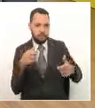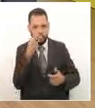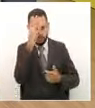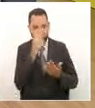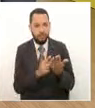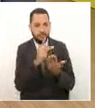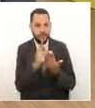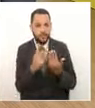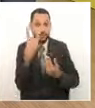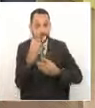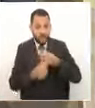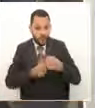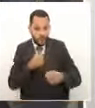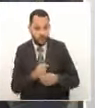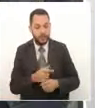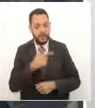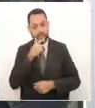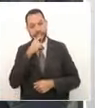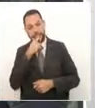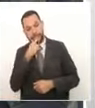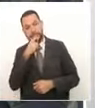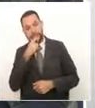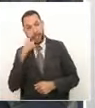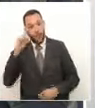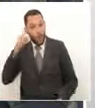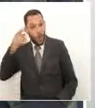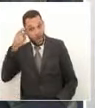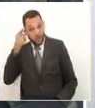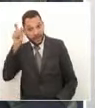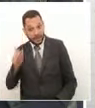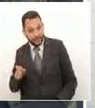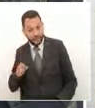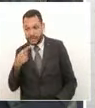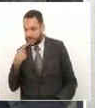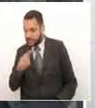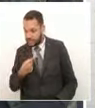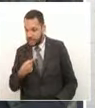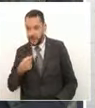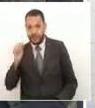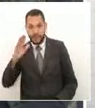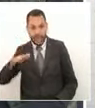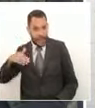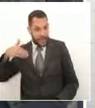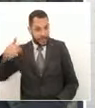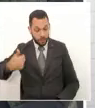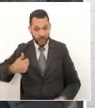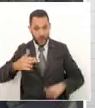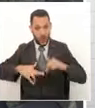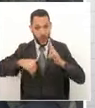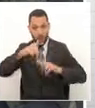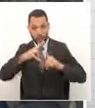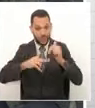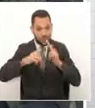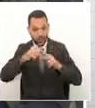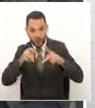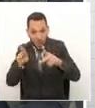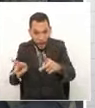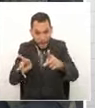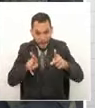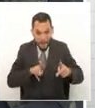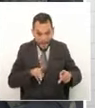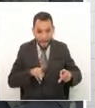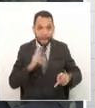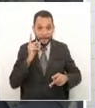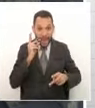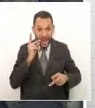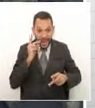próximos cuatro años el gobernador dicho que después de la construcción del viaducto César Gavira Trujillo es la obra más importante que se